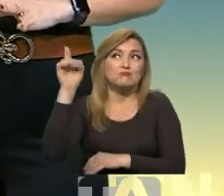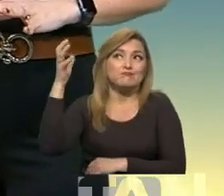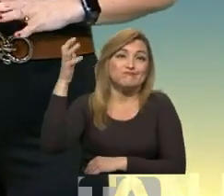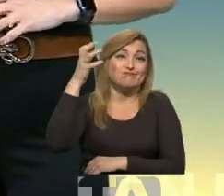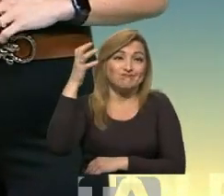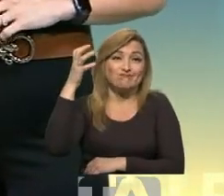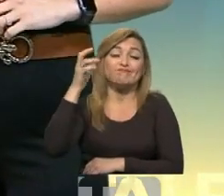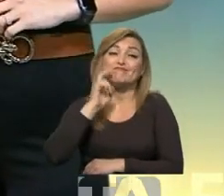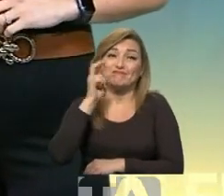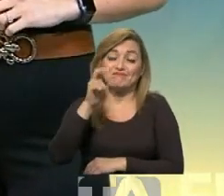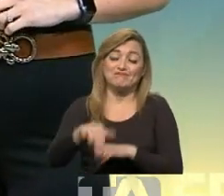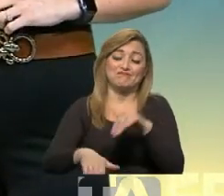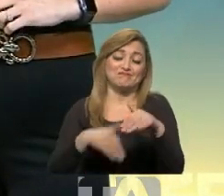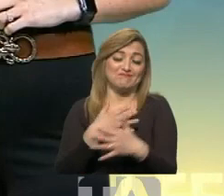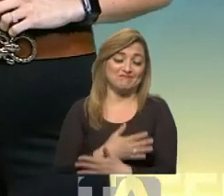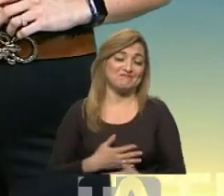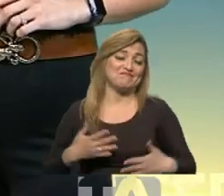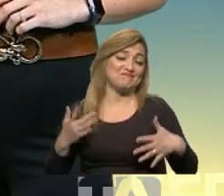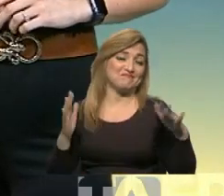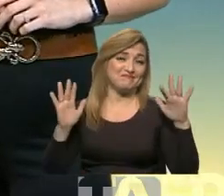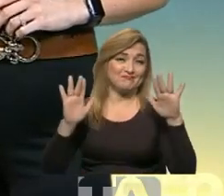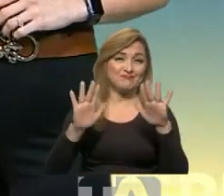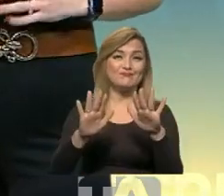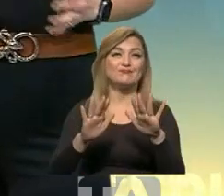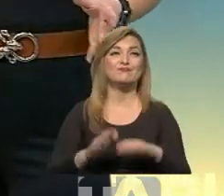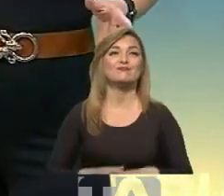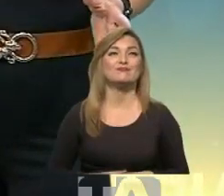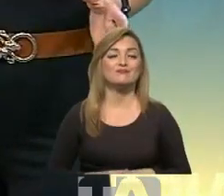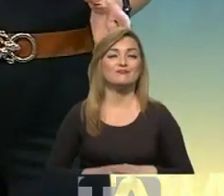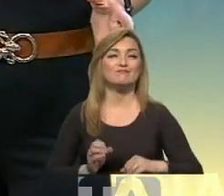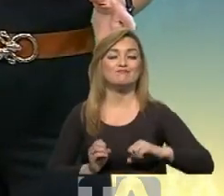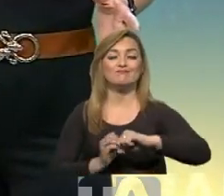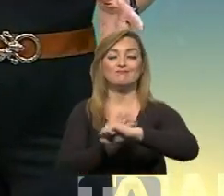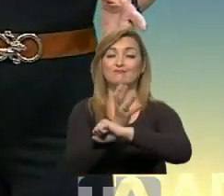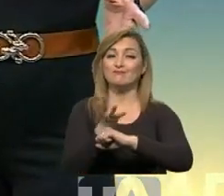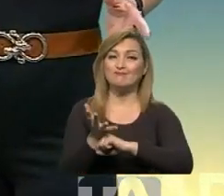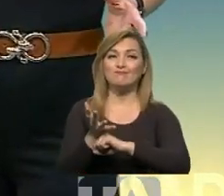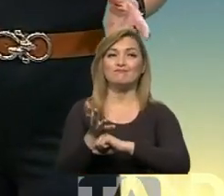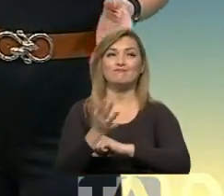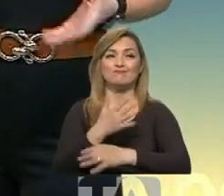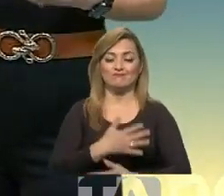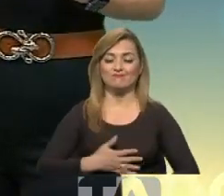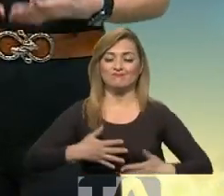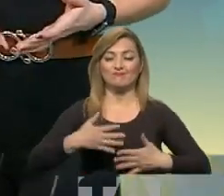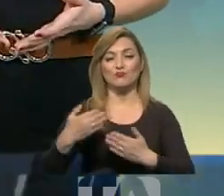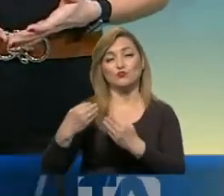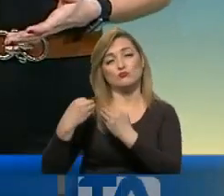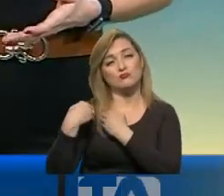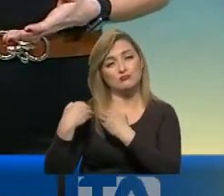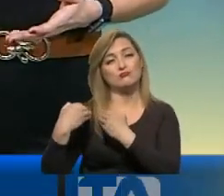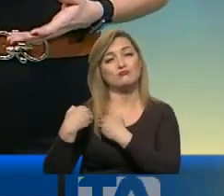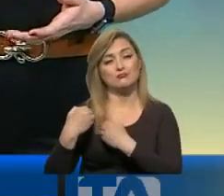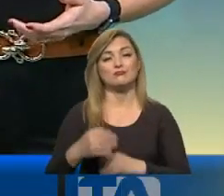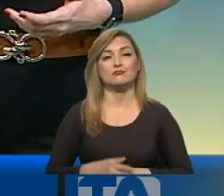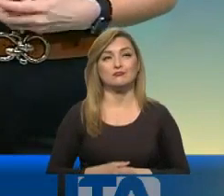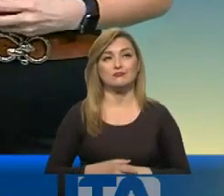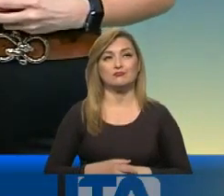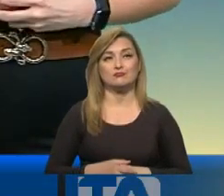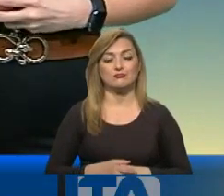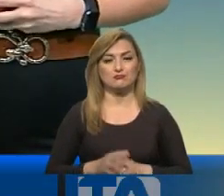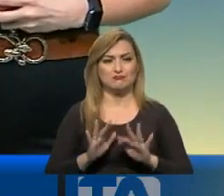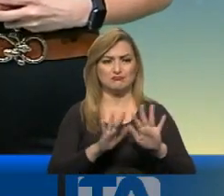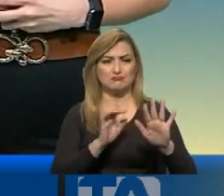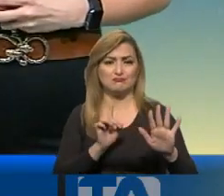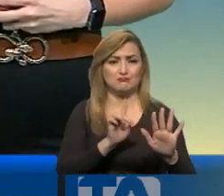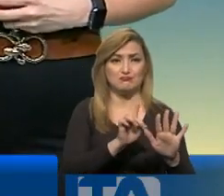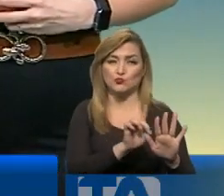acompañará a los turistas que deseen acudir a este balneario. La recomendación, por supuesto, es disfrutar con responsabilidad, evitar aglomeraciones